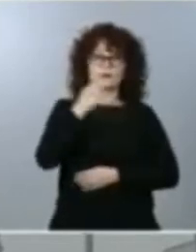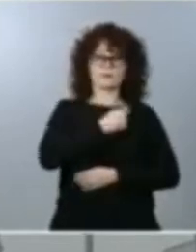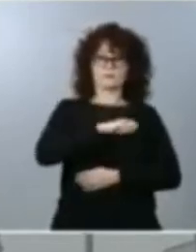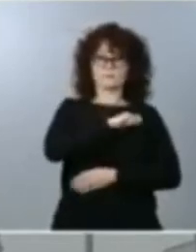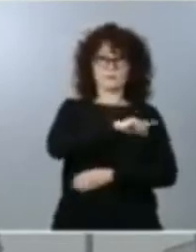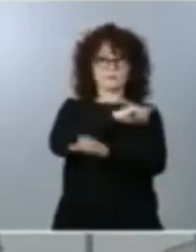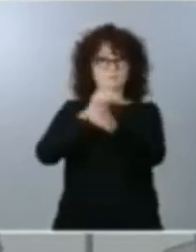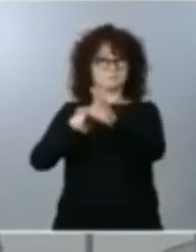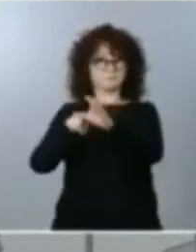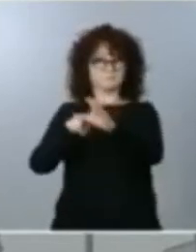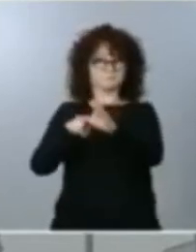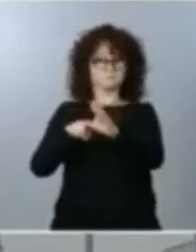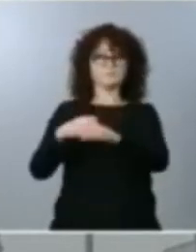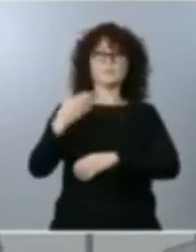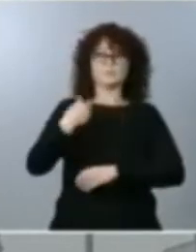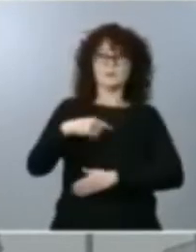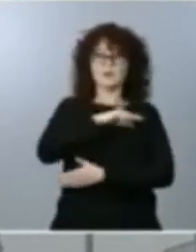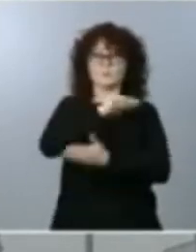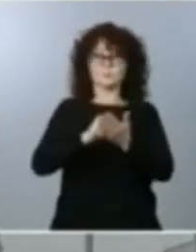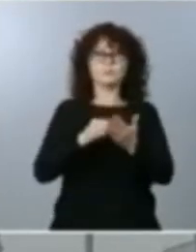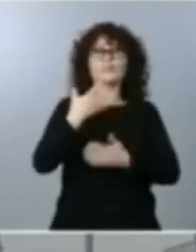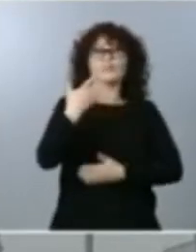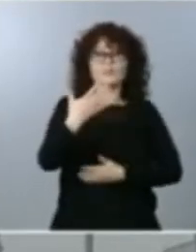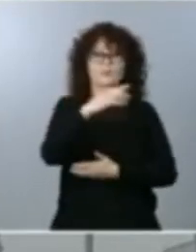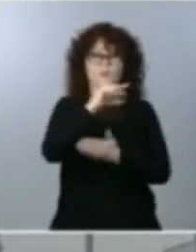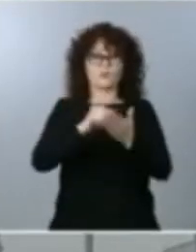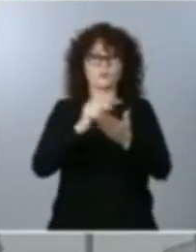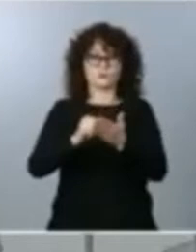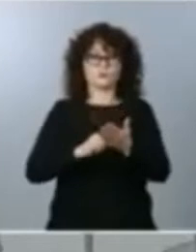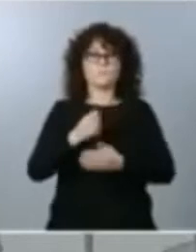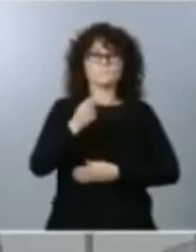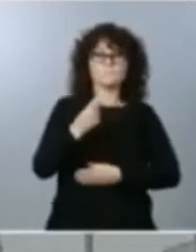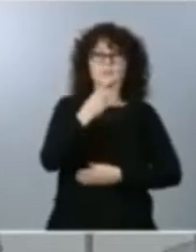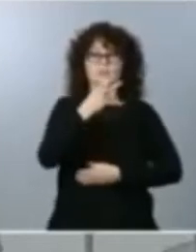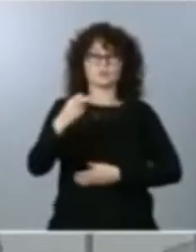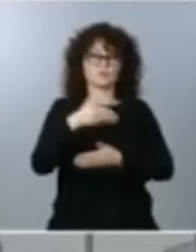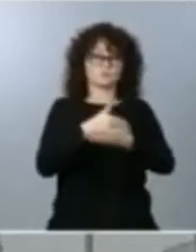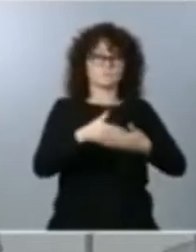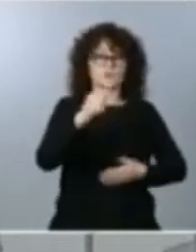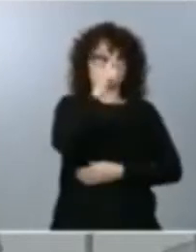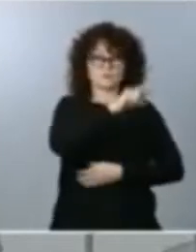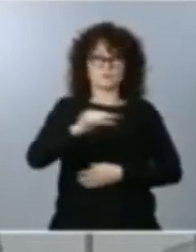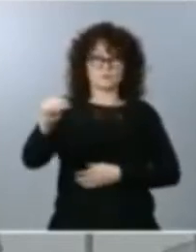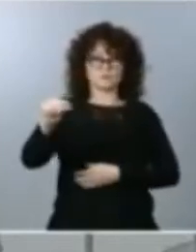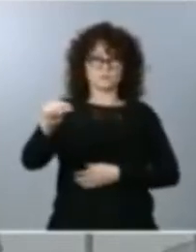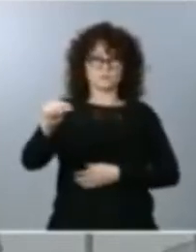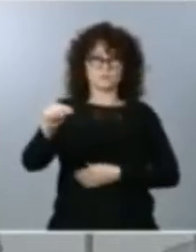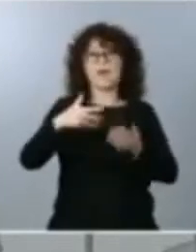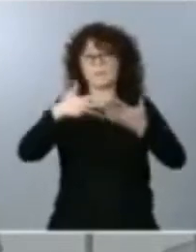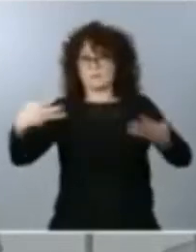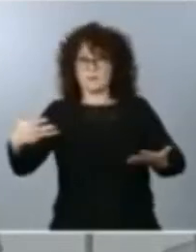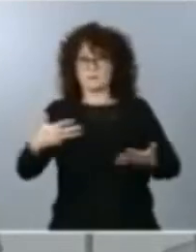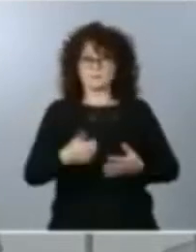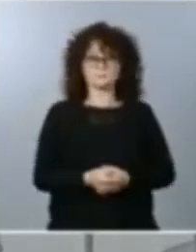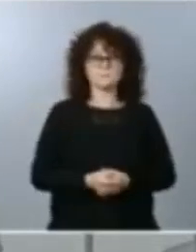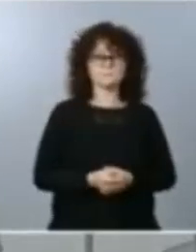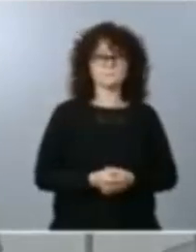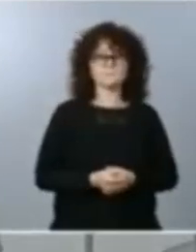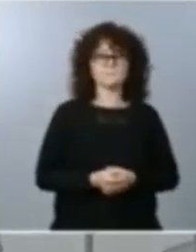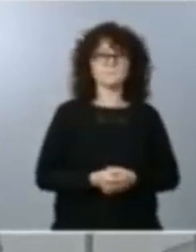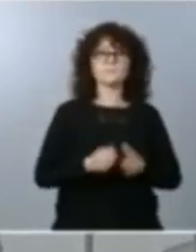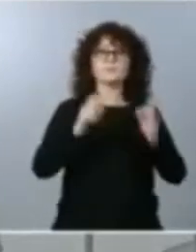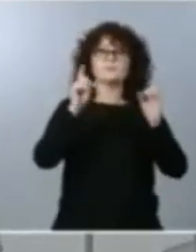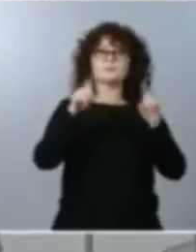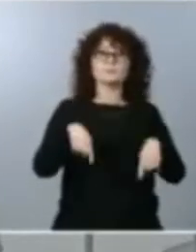ya ha firmado cinco contratos para más de 1.200 millones de dosis ampliables. Y están avanzadas las conversaciones